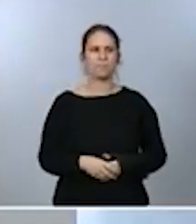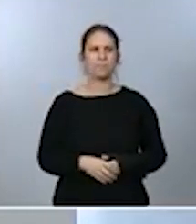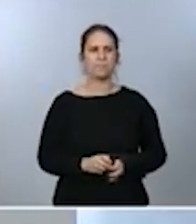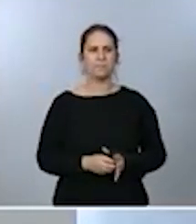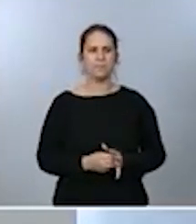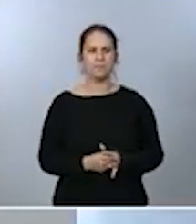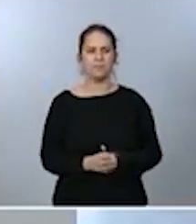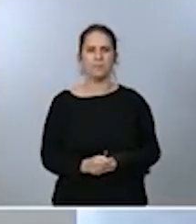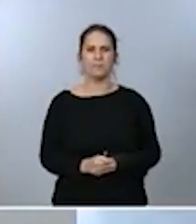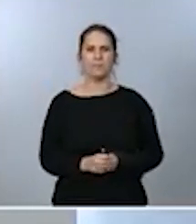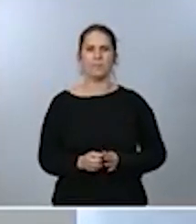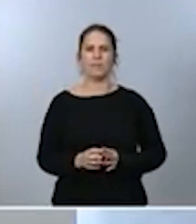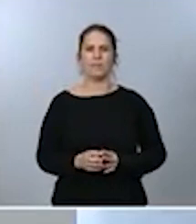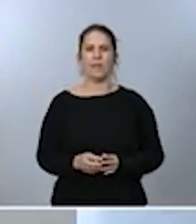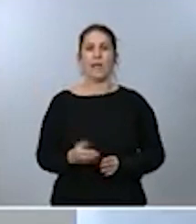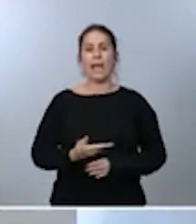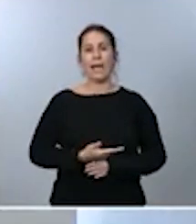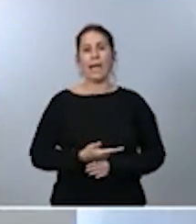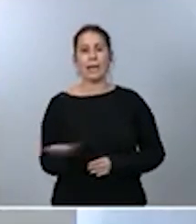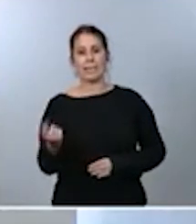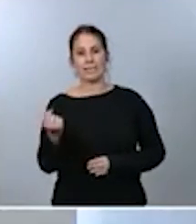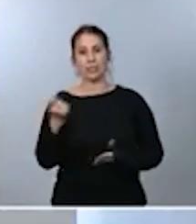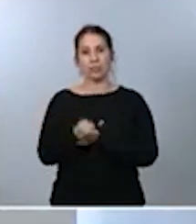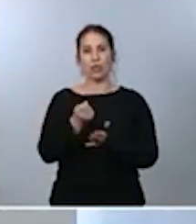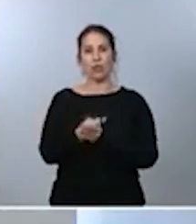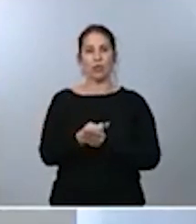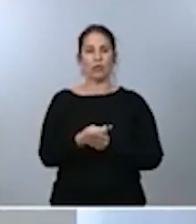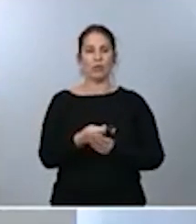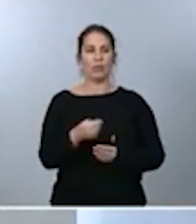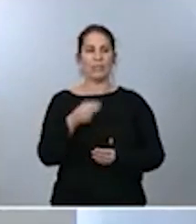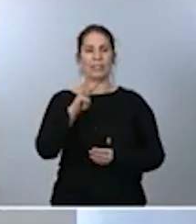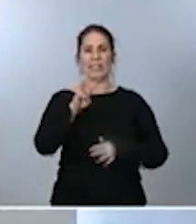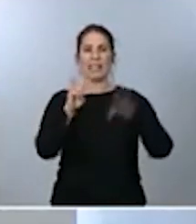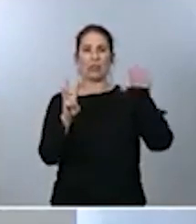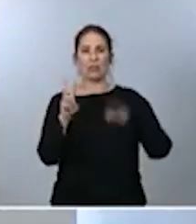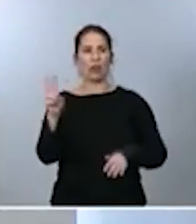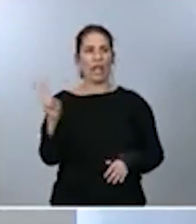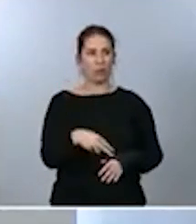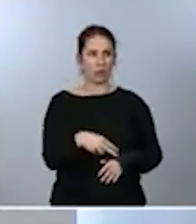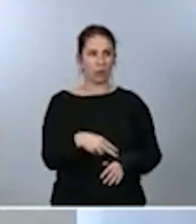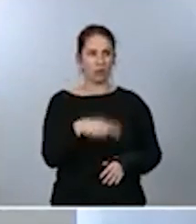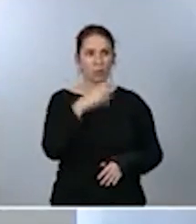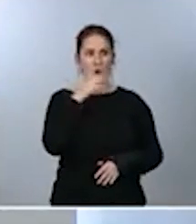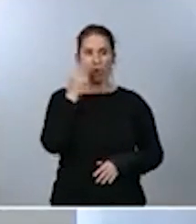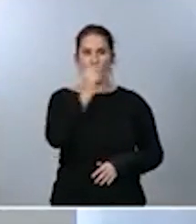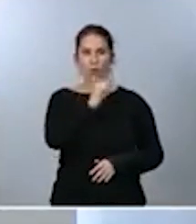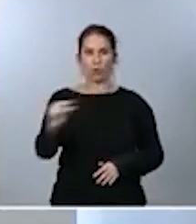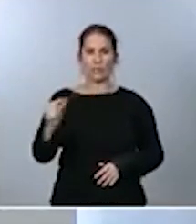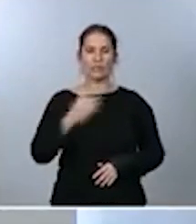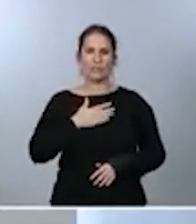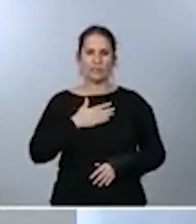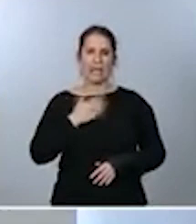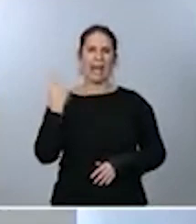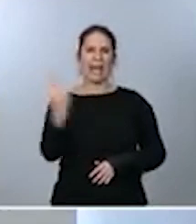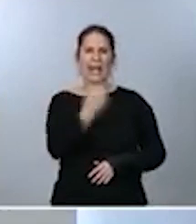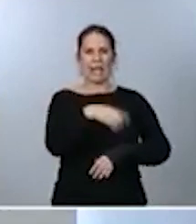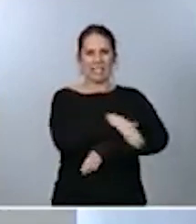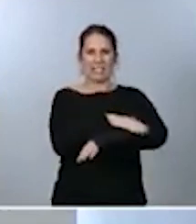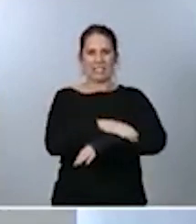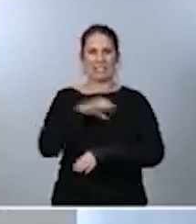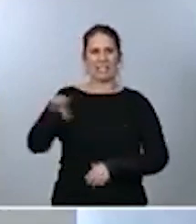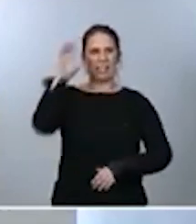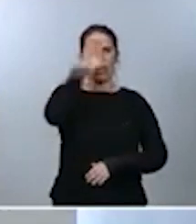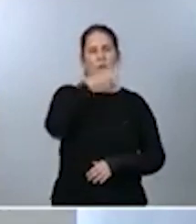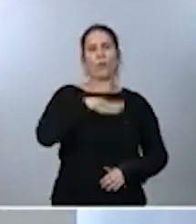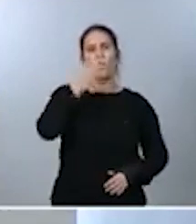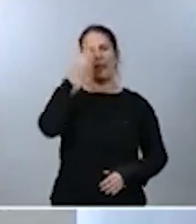el resto unos 78 euros por dosis van a cargo de los Estados miembros puede haber un incremento de coste de un 20%